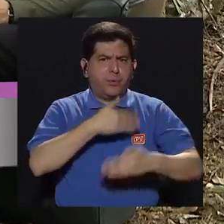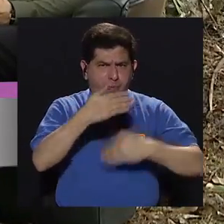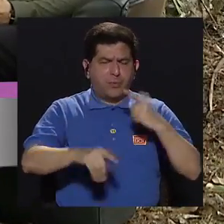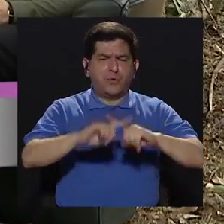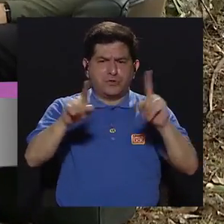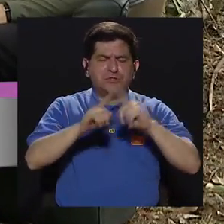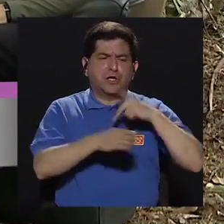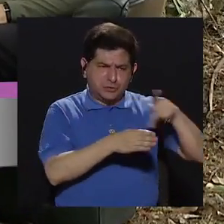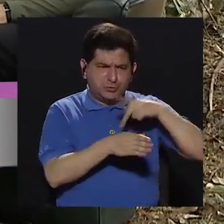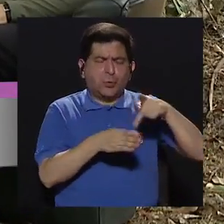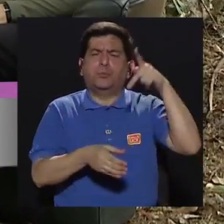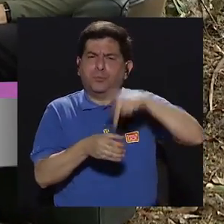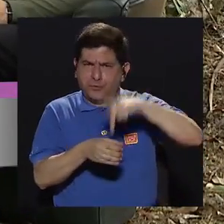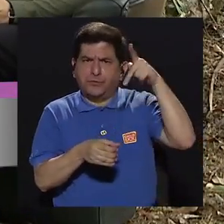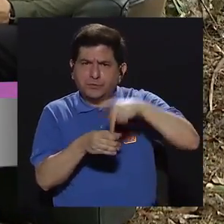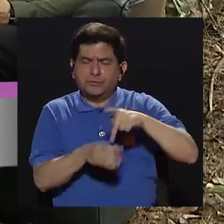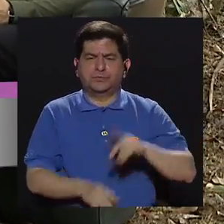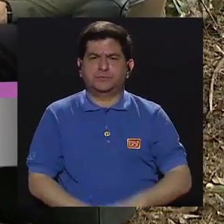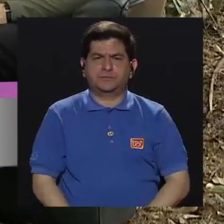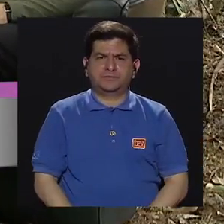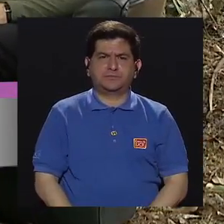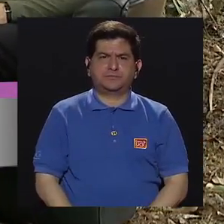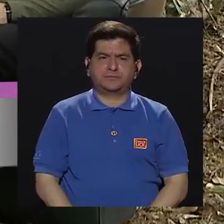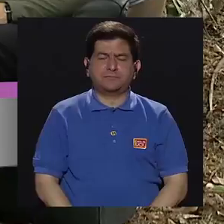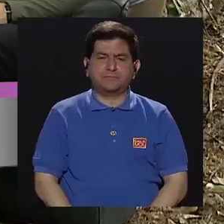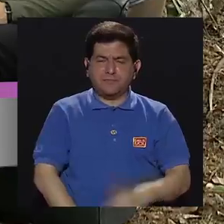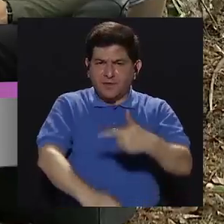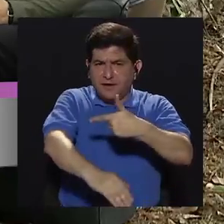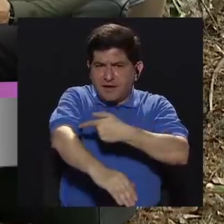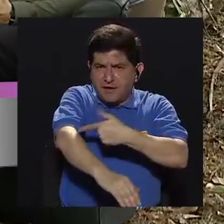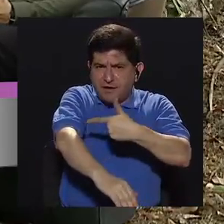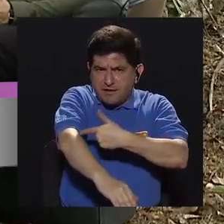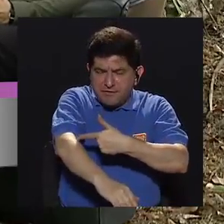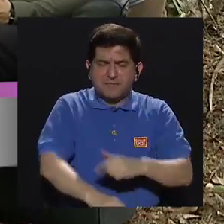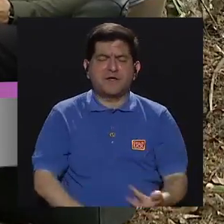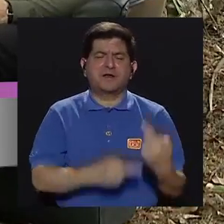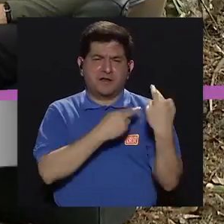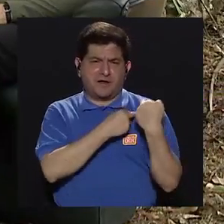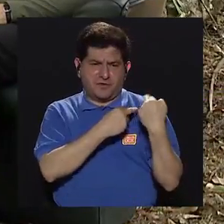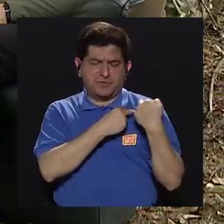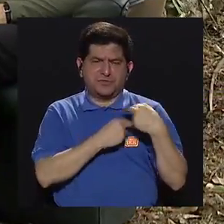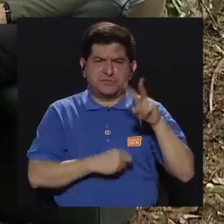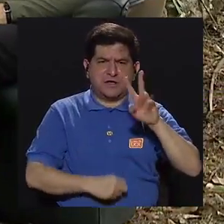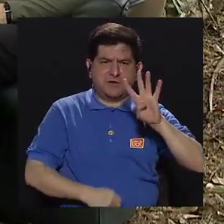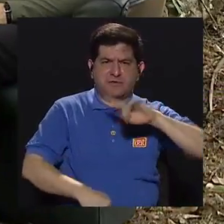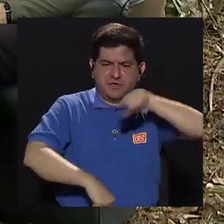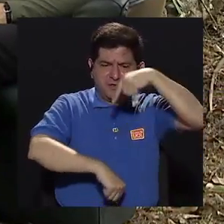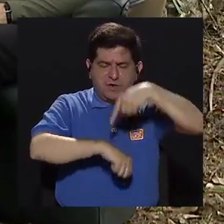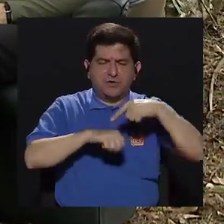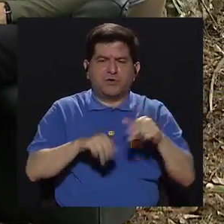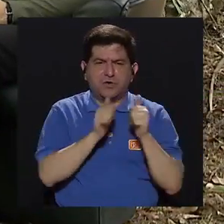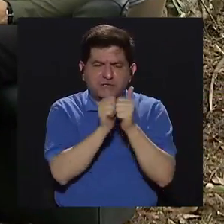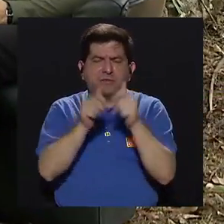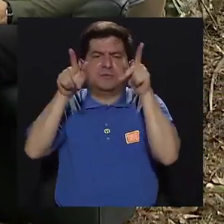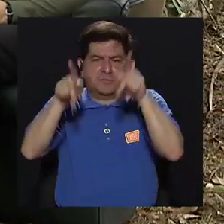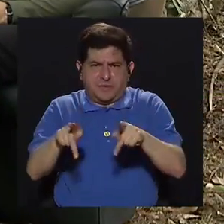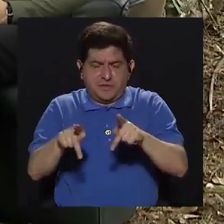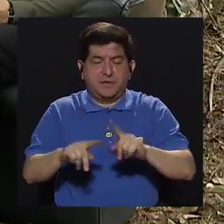multidisciplinario, porque si bien es cierto que la enfermería se encarga y está 24 horas al lado del usuario,